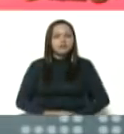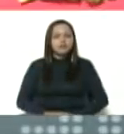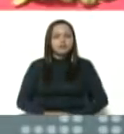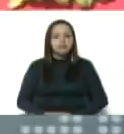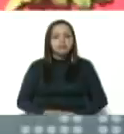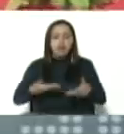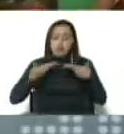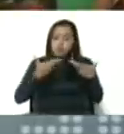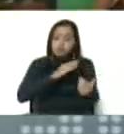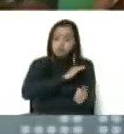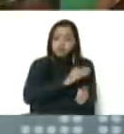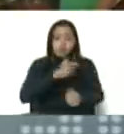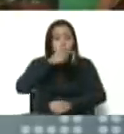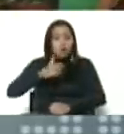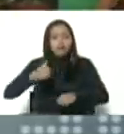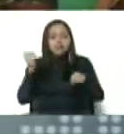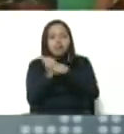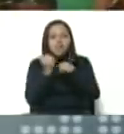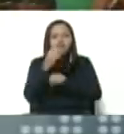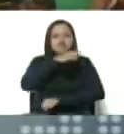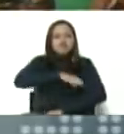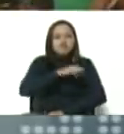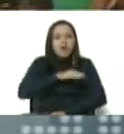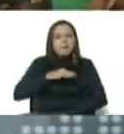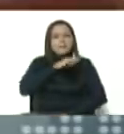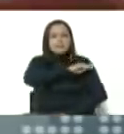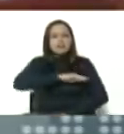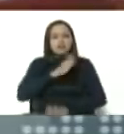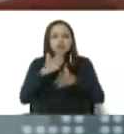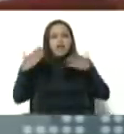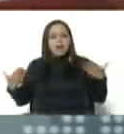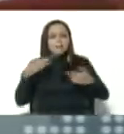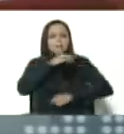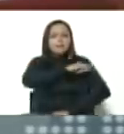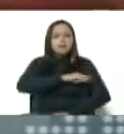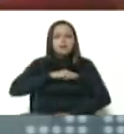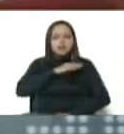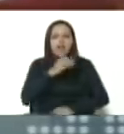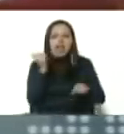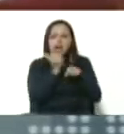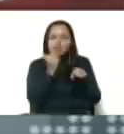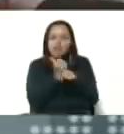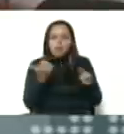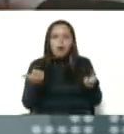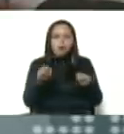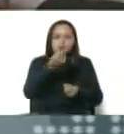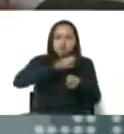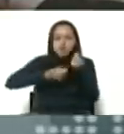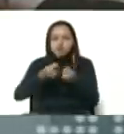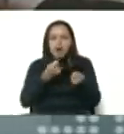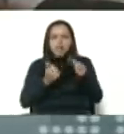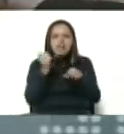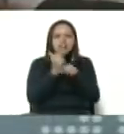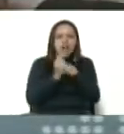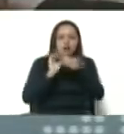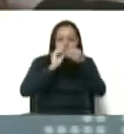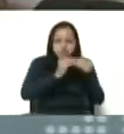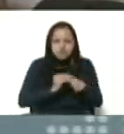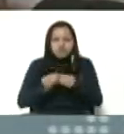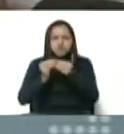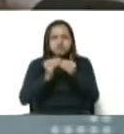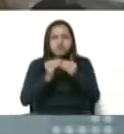Empoderarlo en el trabajo social, en las misiones, grandes misiones. En el trabajo económico, en el trabajo productivo,